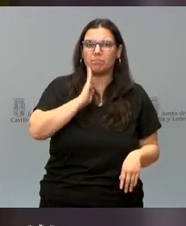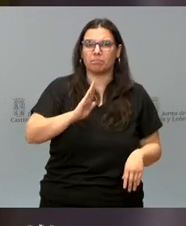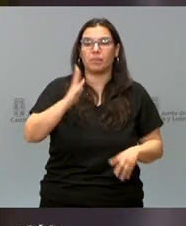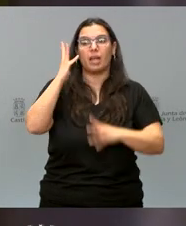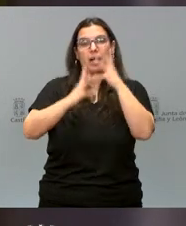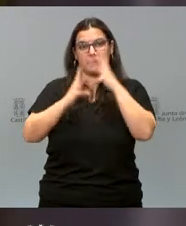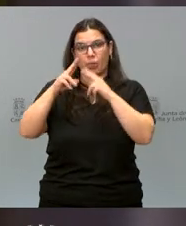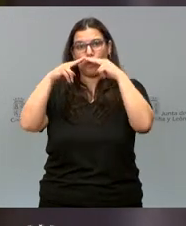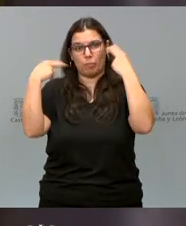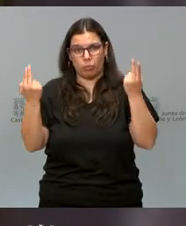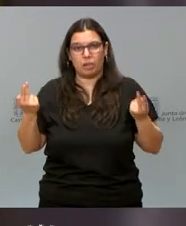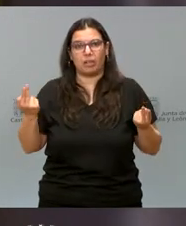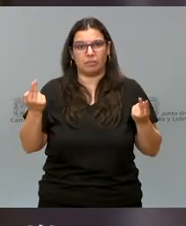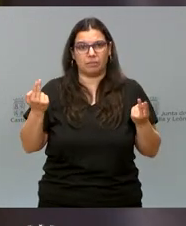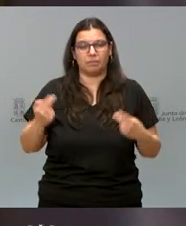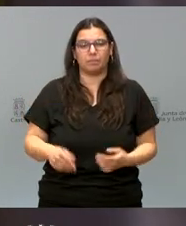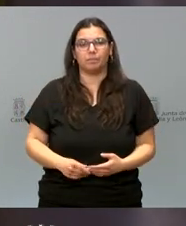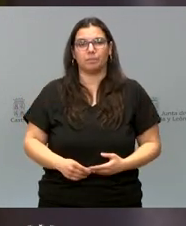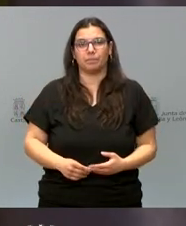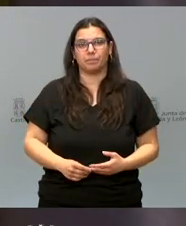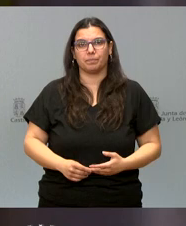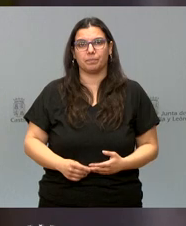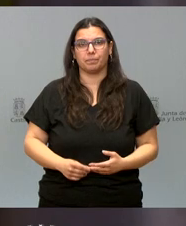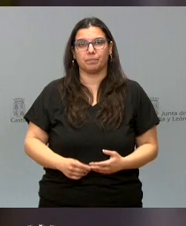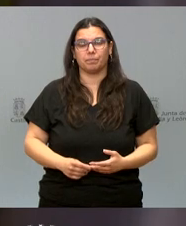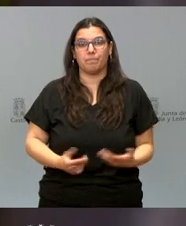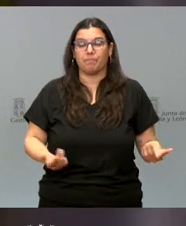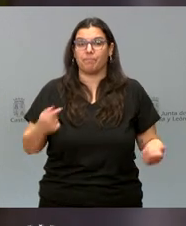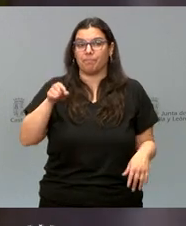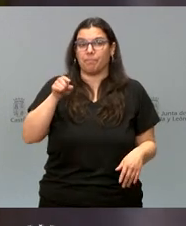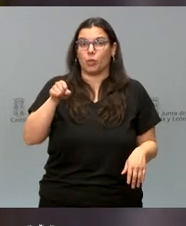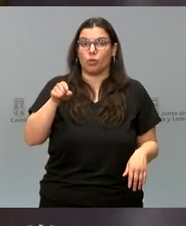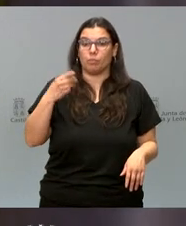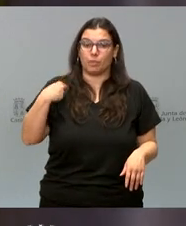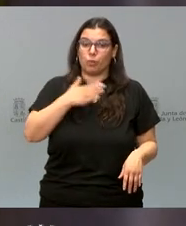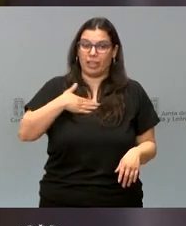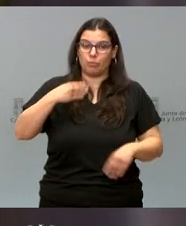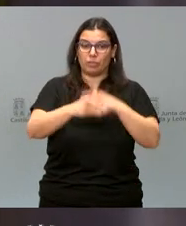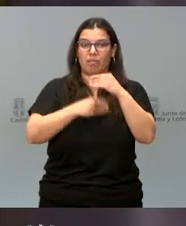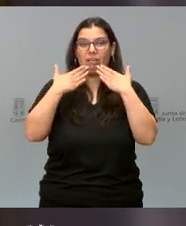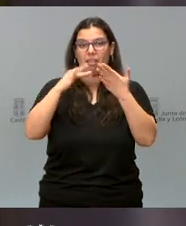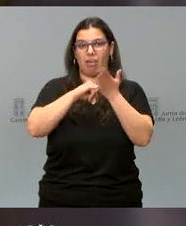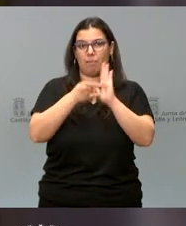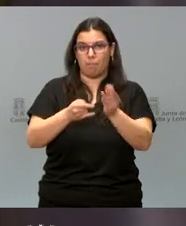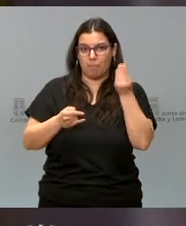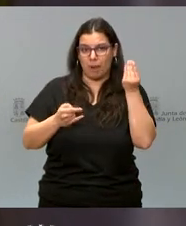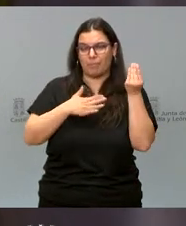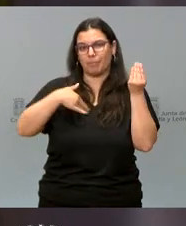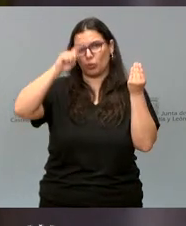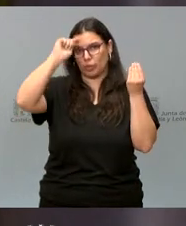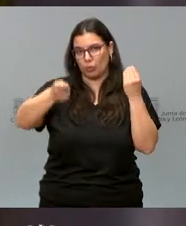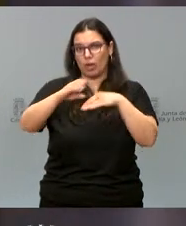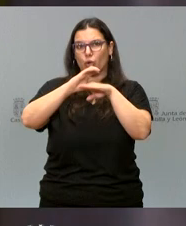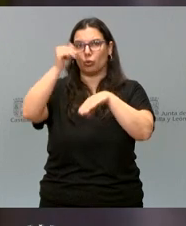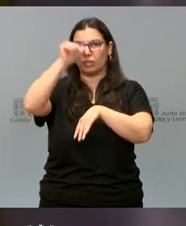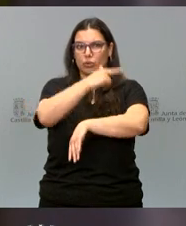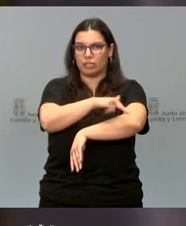administraciones públicas. Y eso es lo que queremos hacer con este plan. quiero saludar al consejero